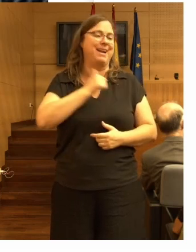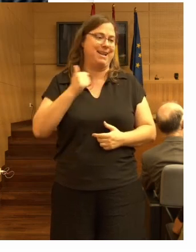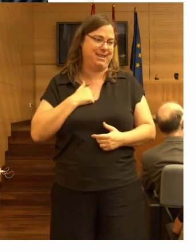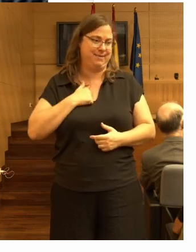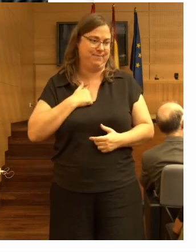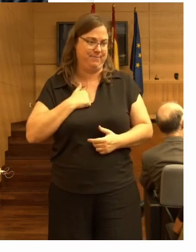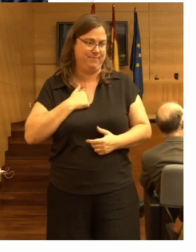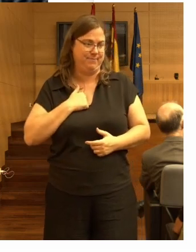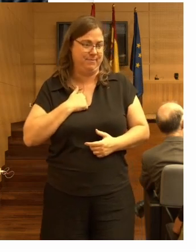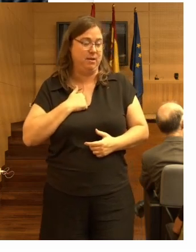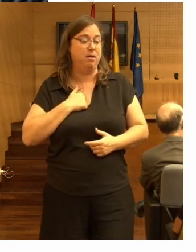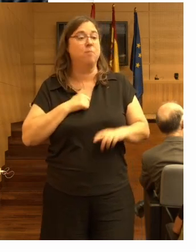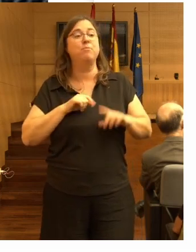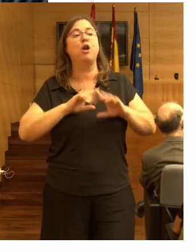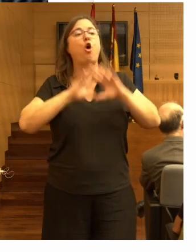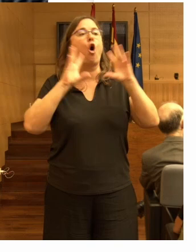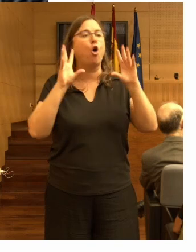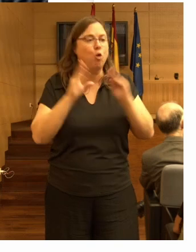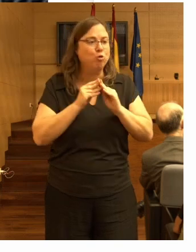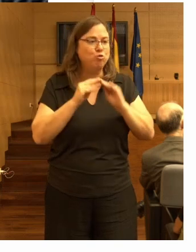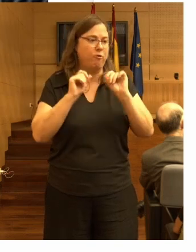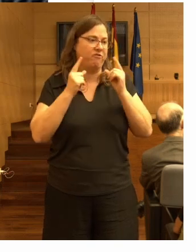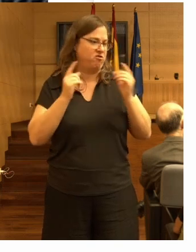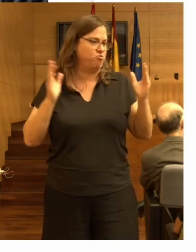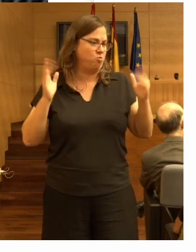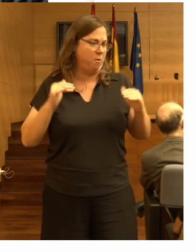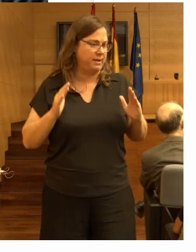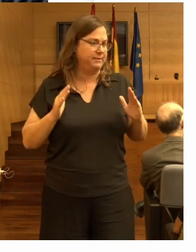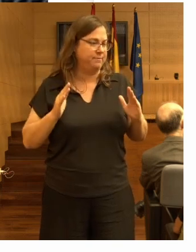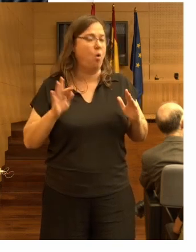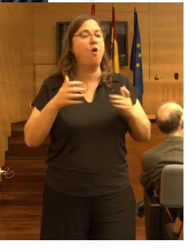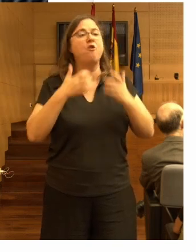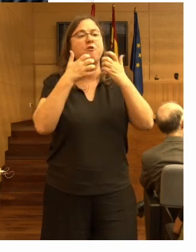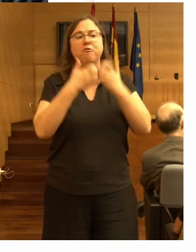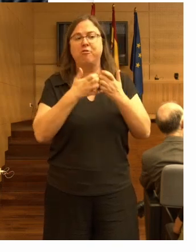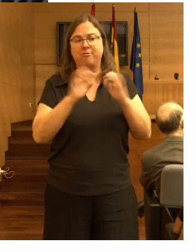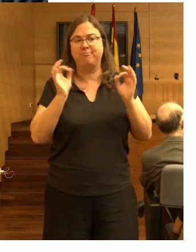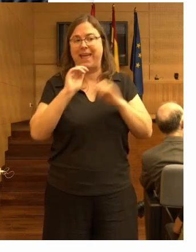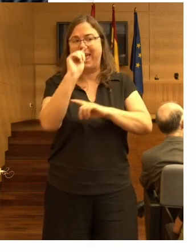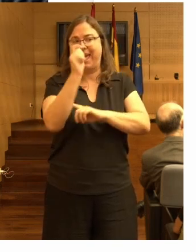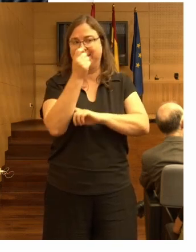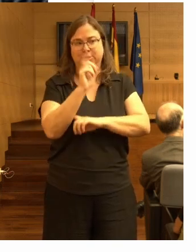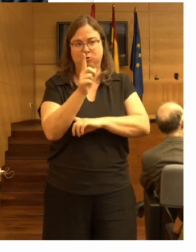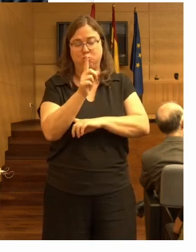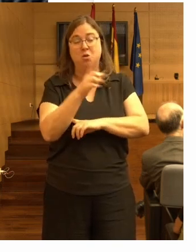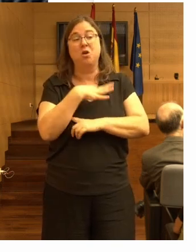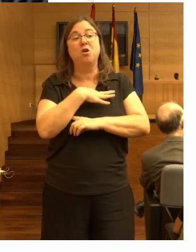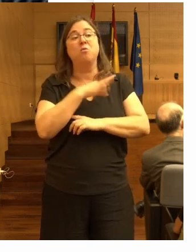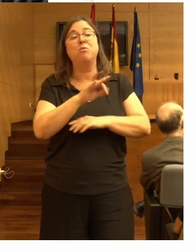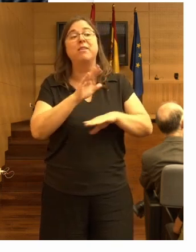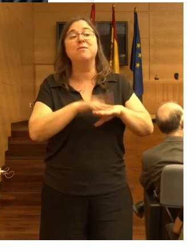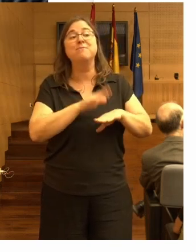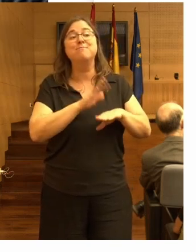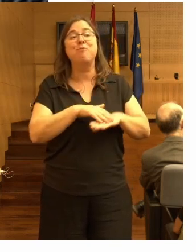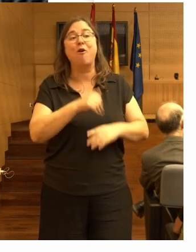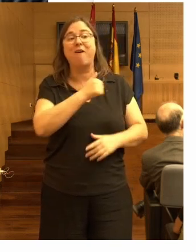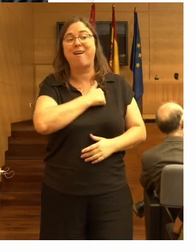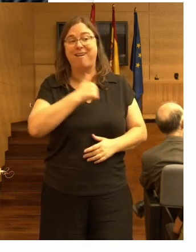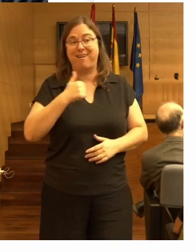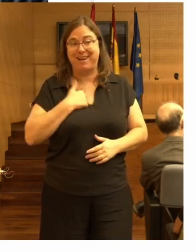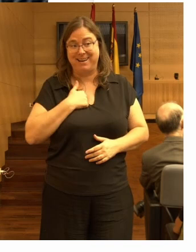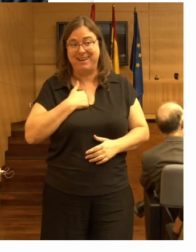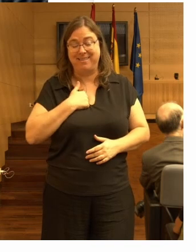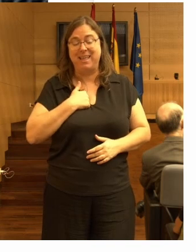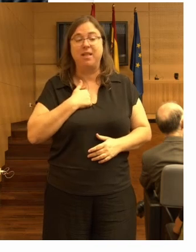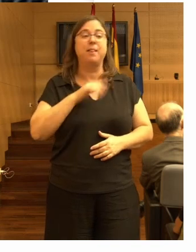fue concluyente o no funcionó no tuvo éxito quizá porque en Canadá entre 50 y